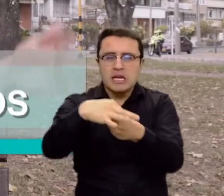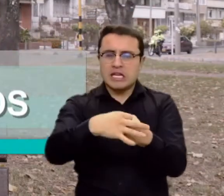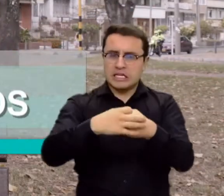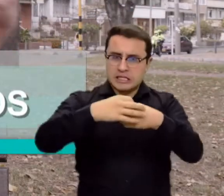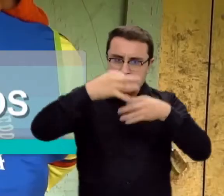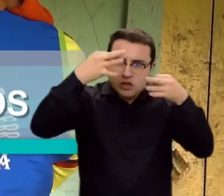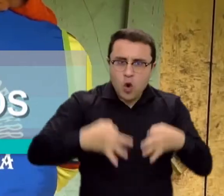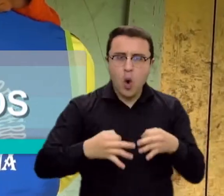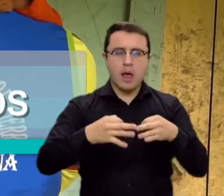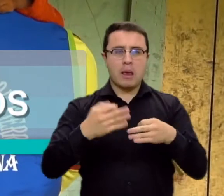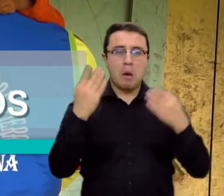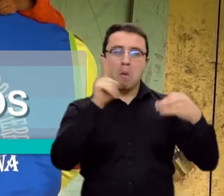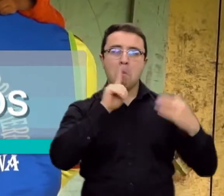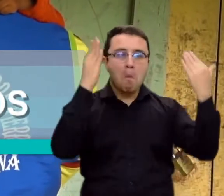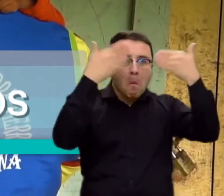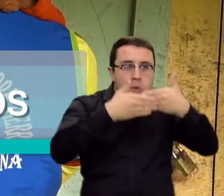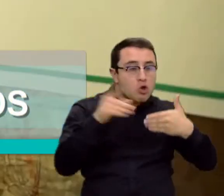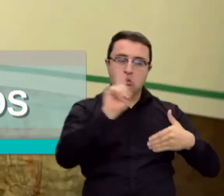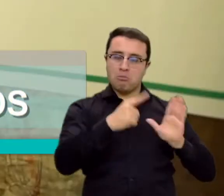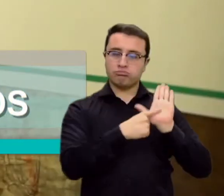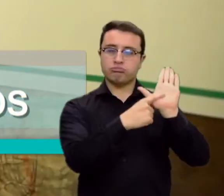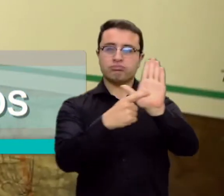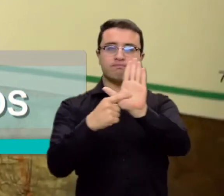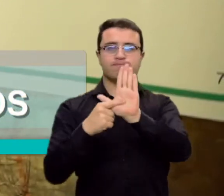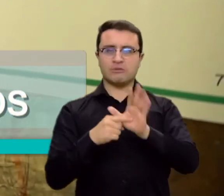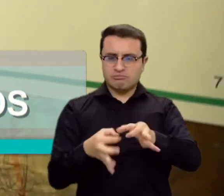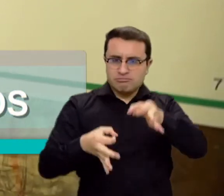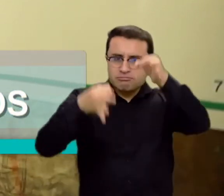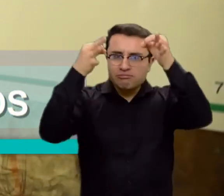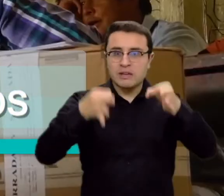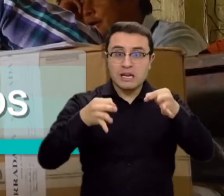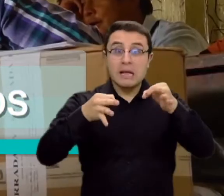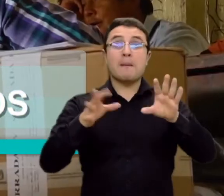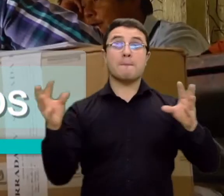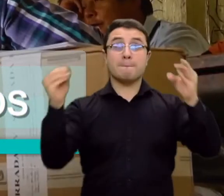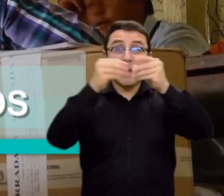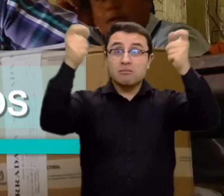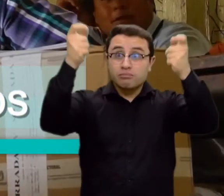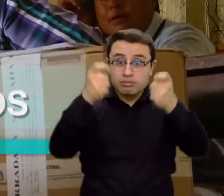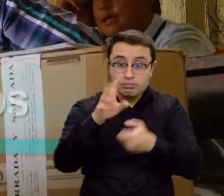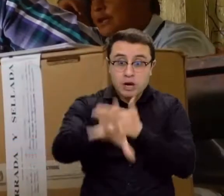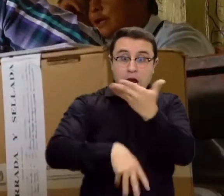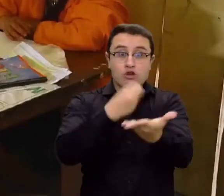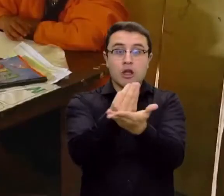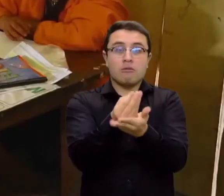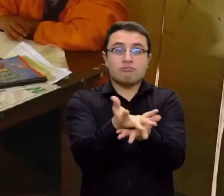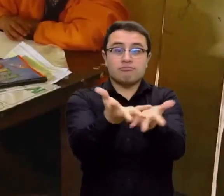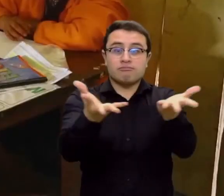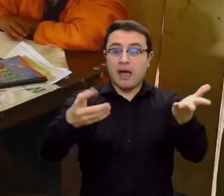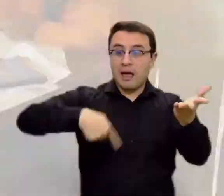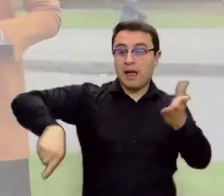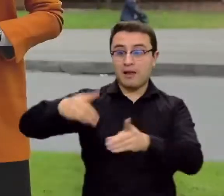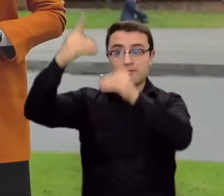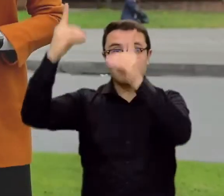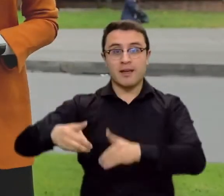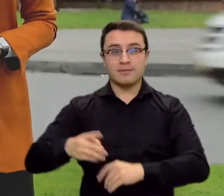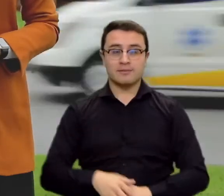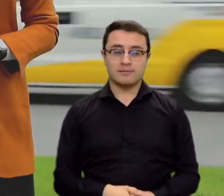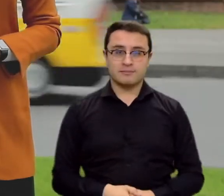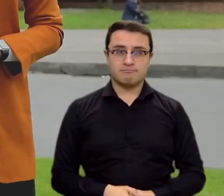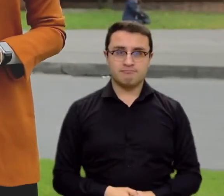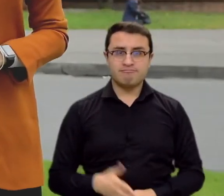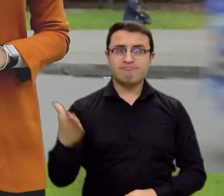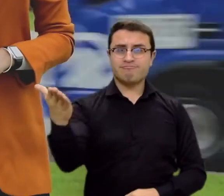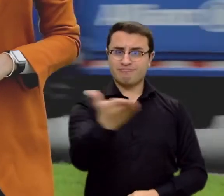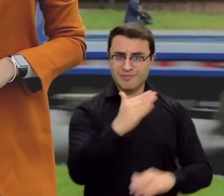elecciones seguras, transparentes, auténticas y con un resultado de acuerdo a la voluntad de los ciudadanos. Desde